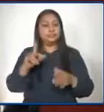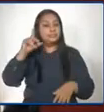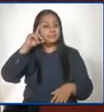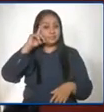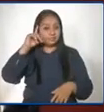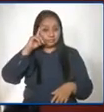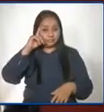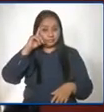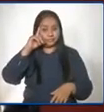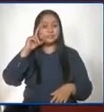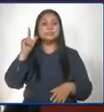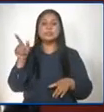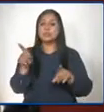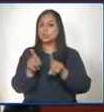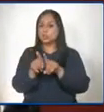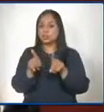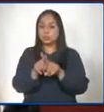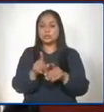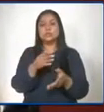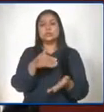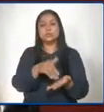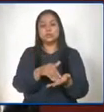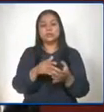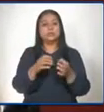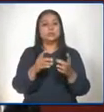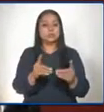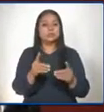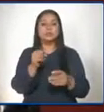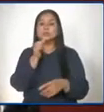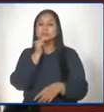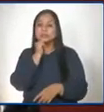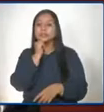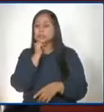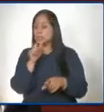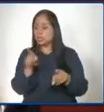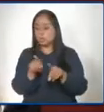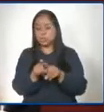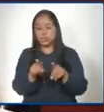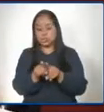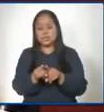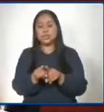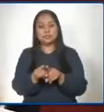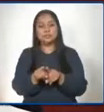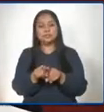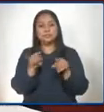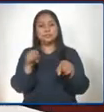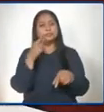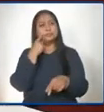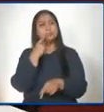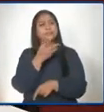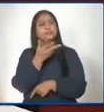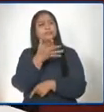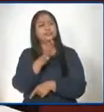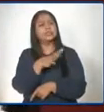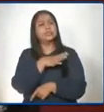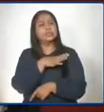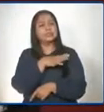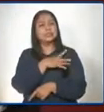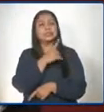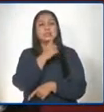igual en los centros educativos privados. Tenemos aproximadamente 130